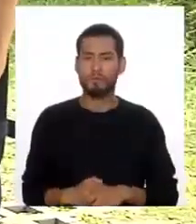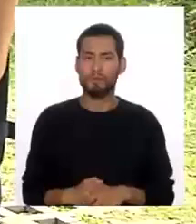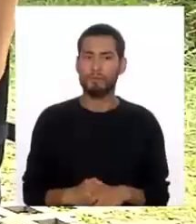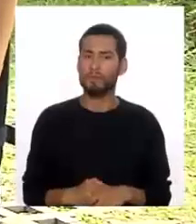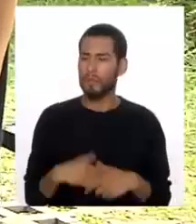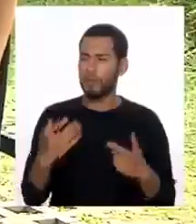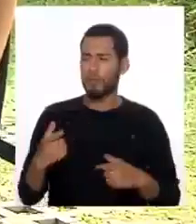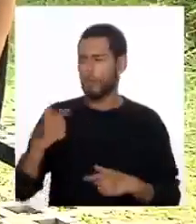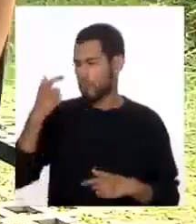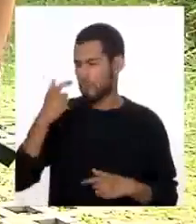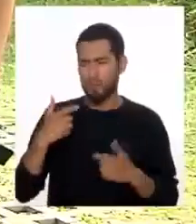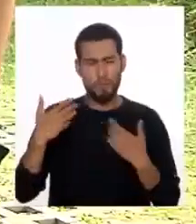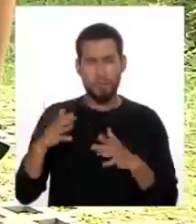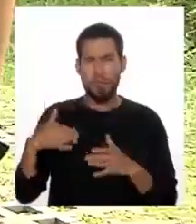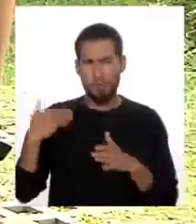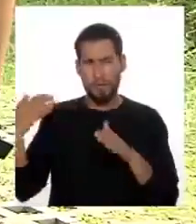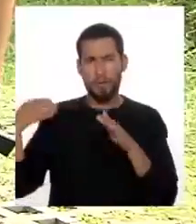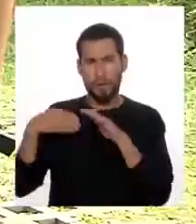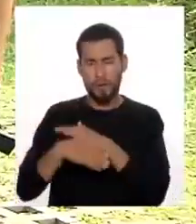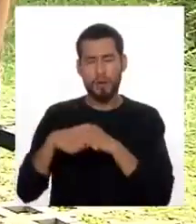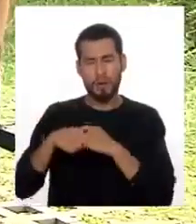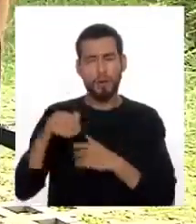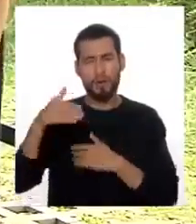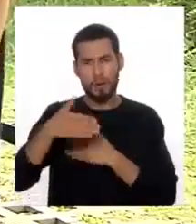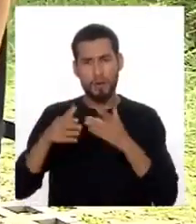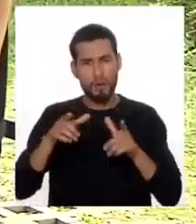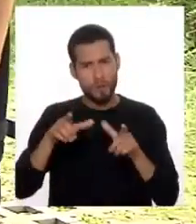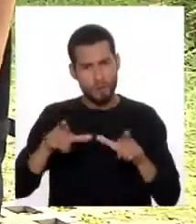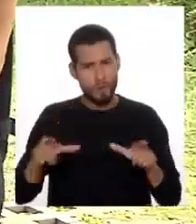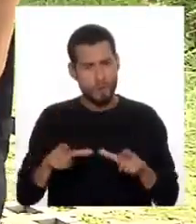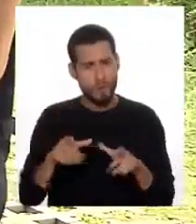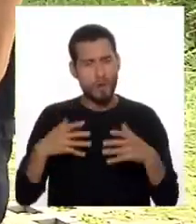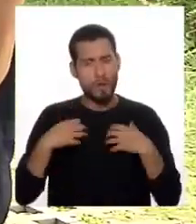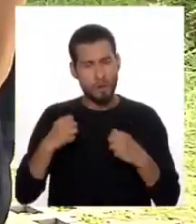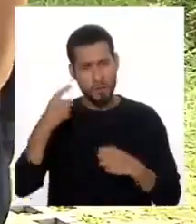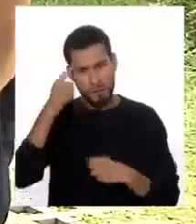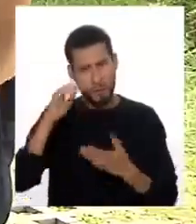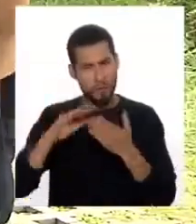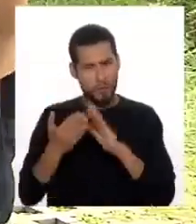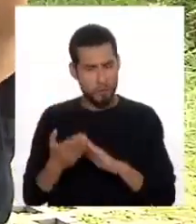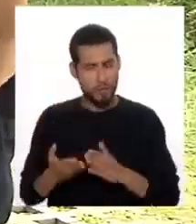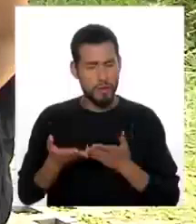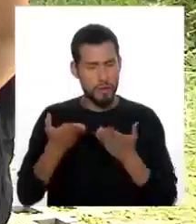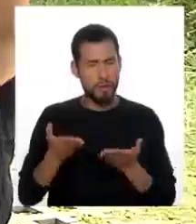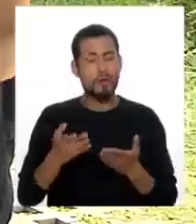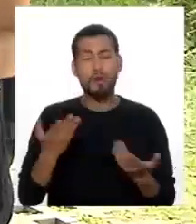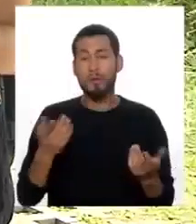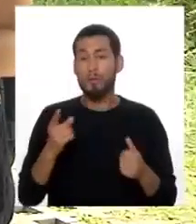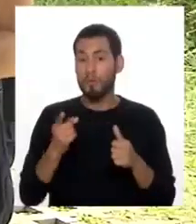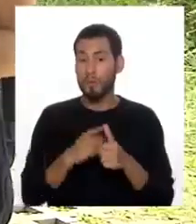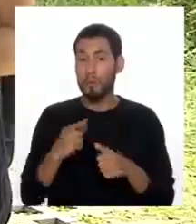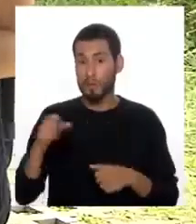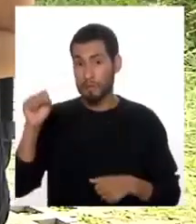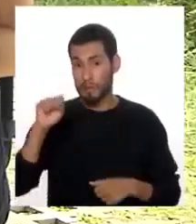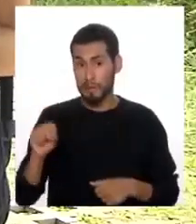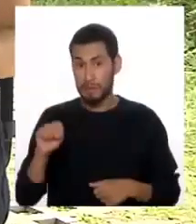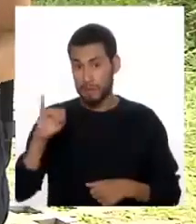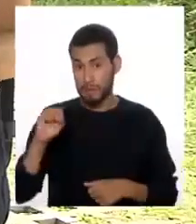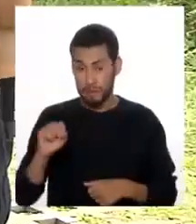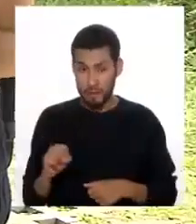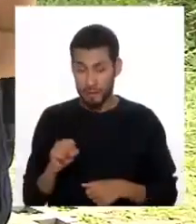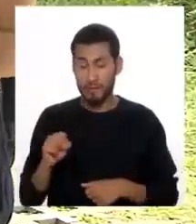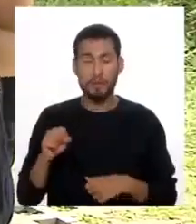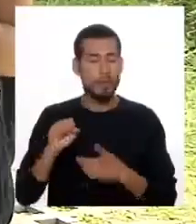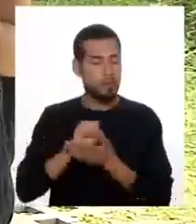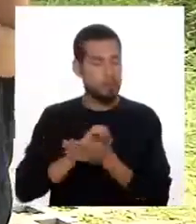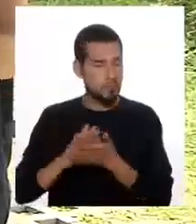Cualquier persona puede acceder a los servicios de los centros de salud mental comunitaria. En primera instancia, los que ya tienen CIS, pues es